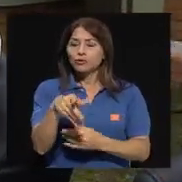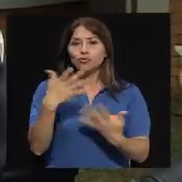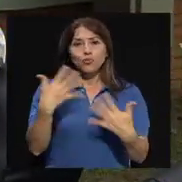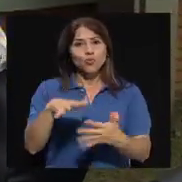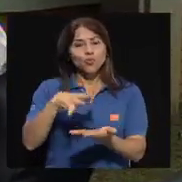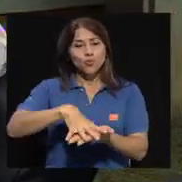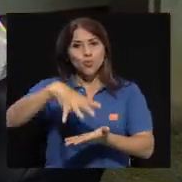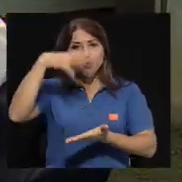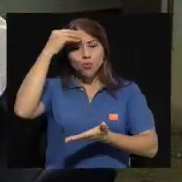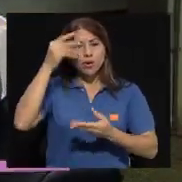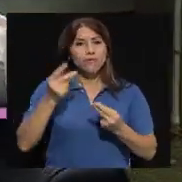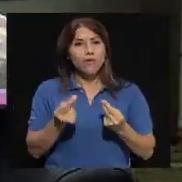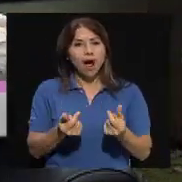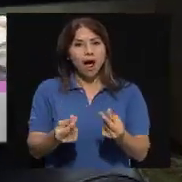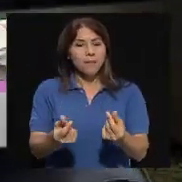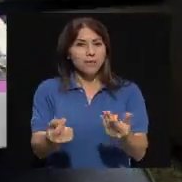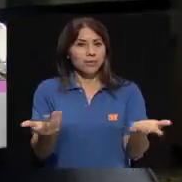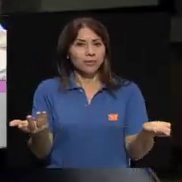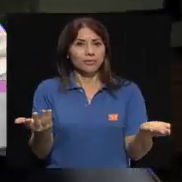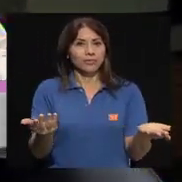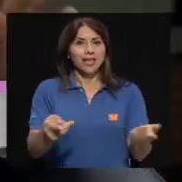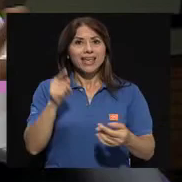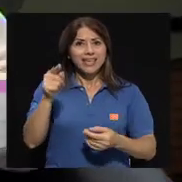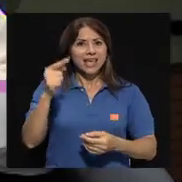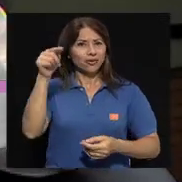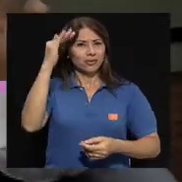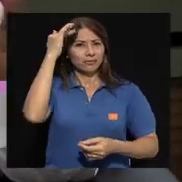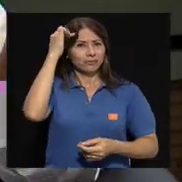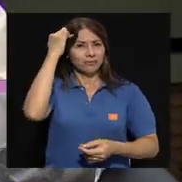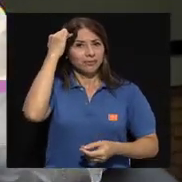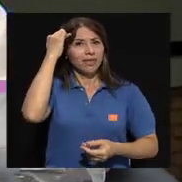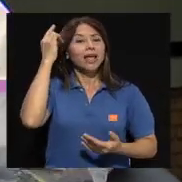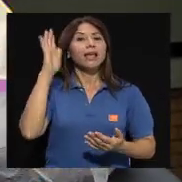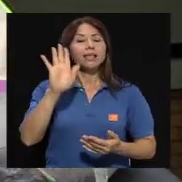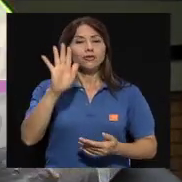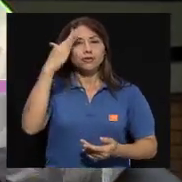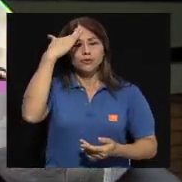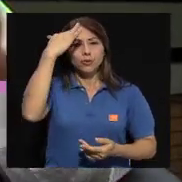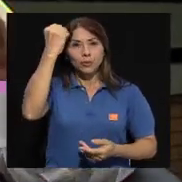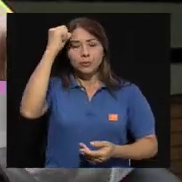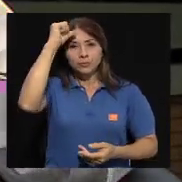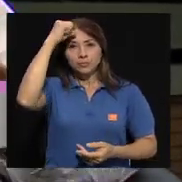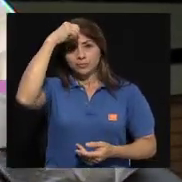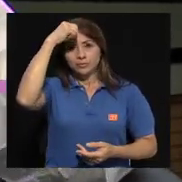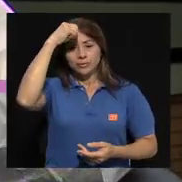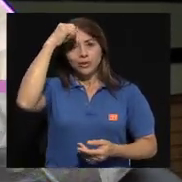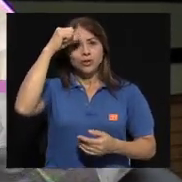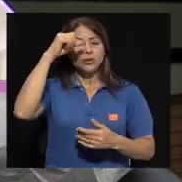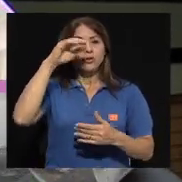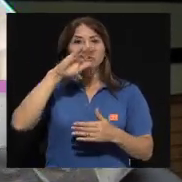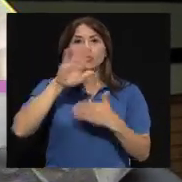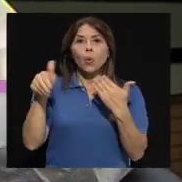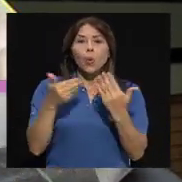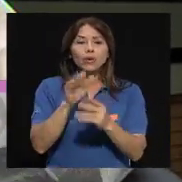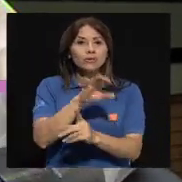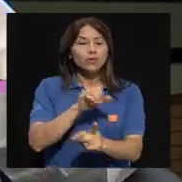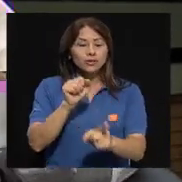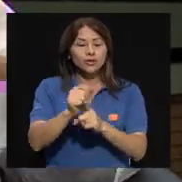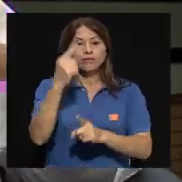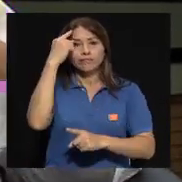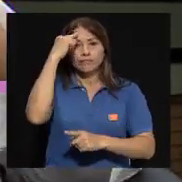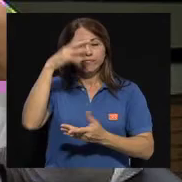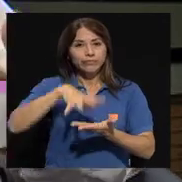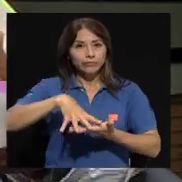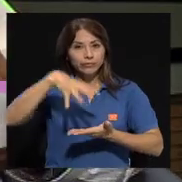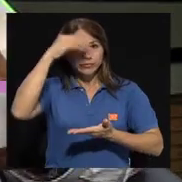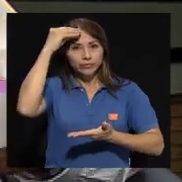aprenden rápido y en su tabla rasa, ¿verdad? Se memorizan y les queda grabado un